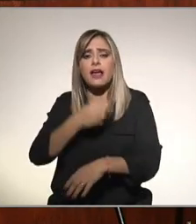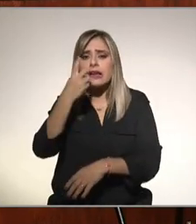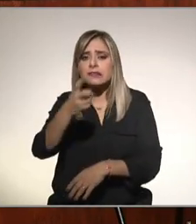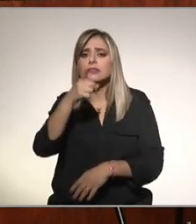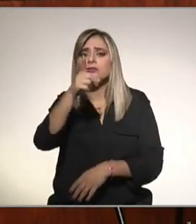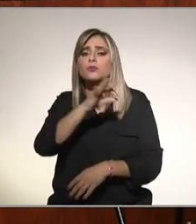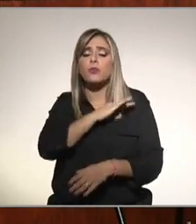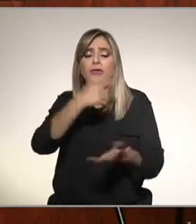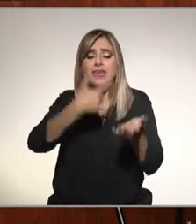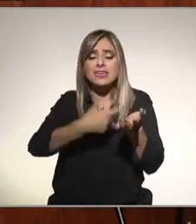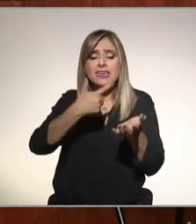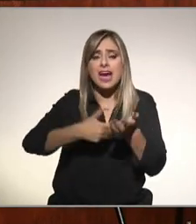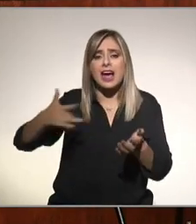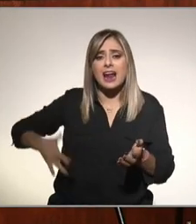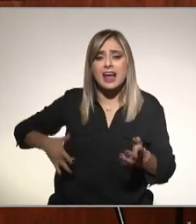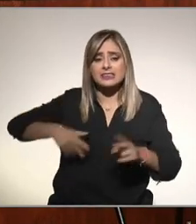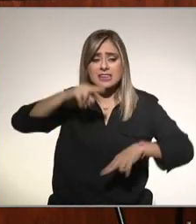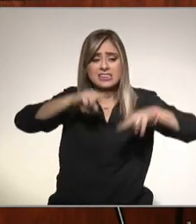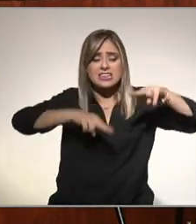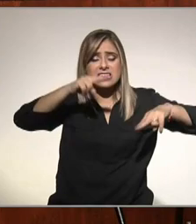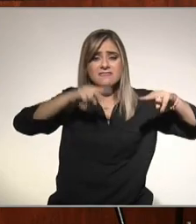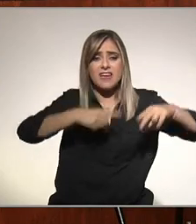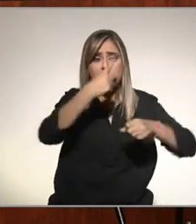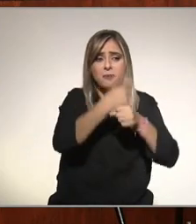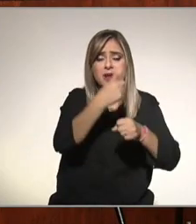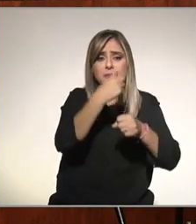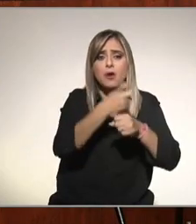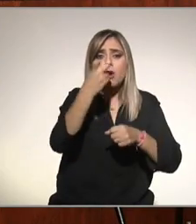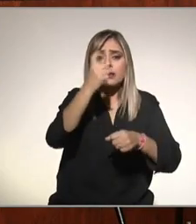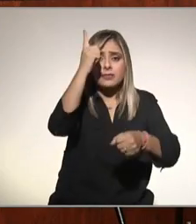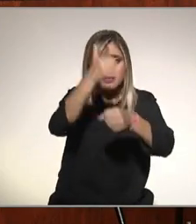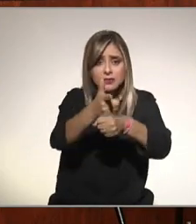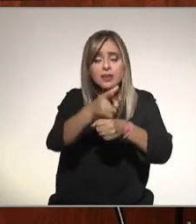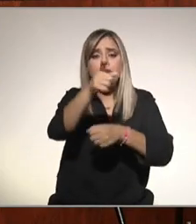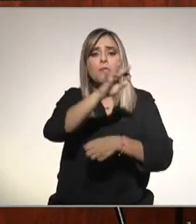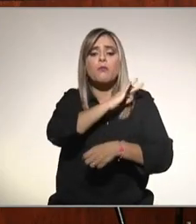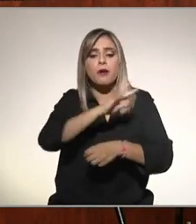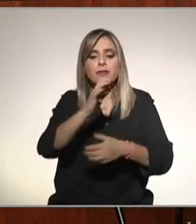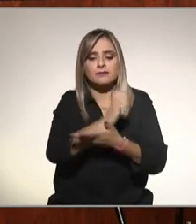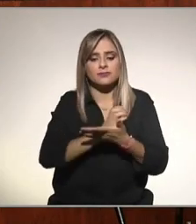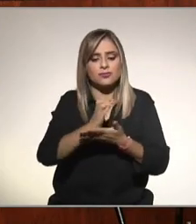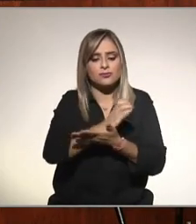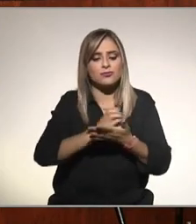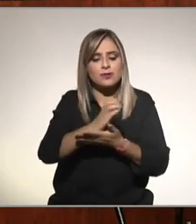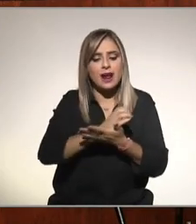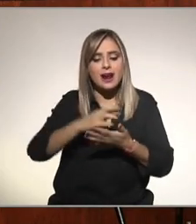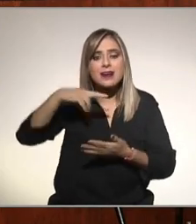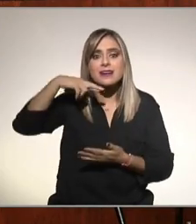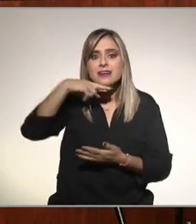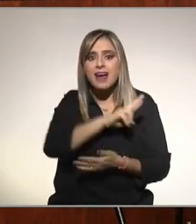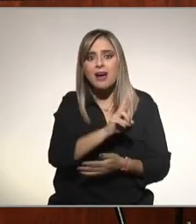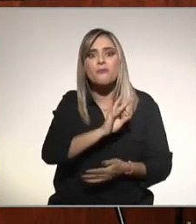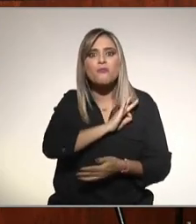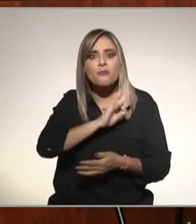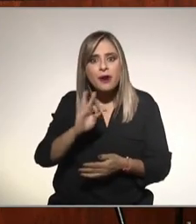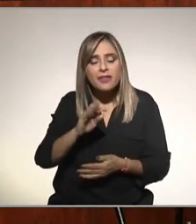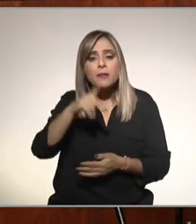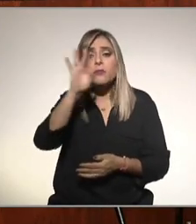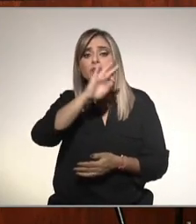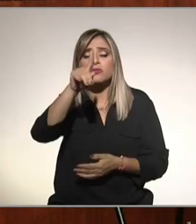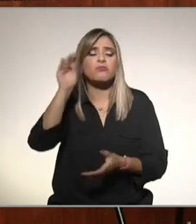quitar se puede revertir pero cuando ya está el paciente cirrótico ya no se quita y el cirrótico va a desarrollar